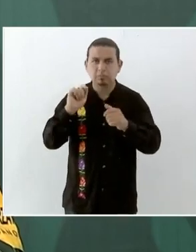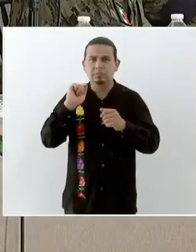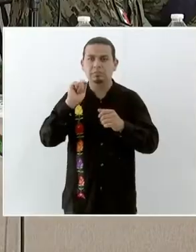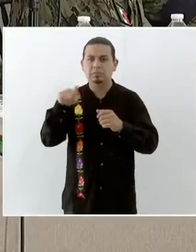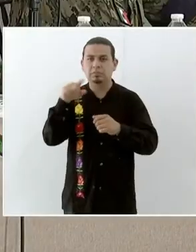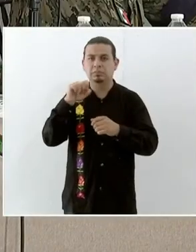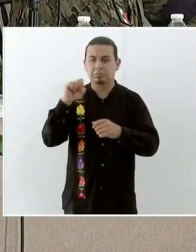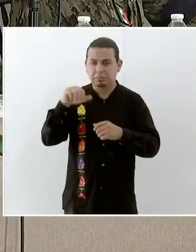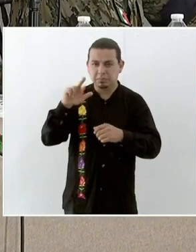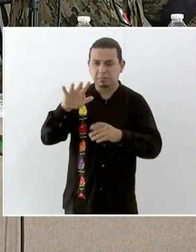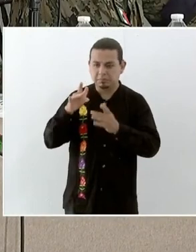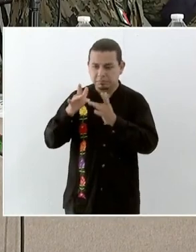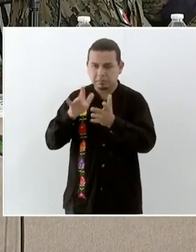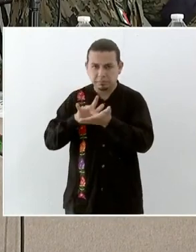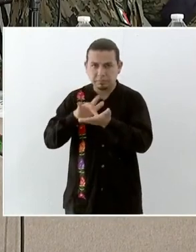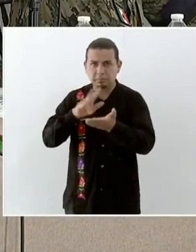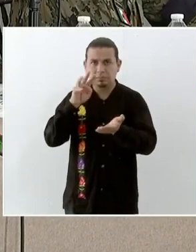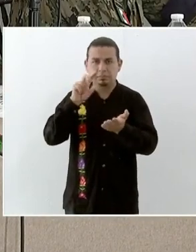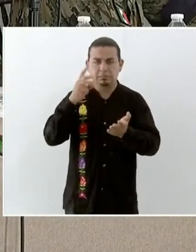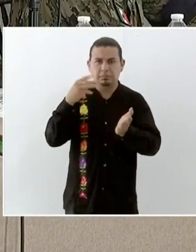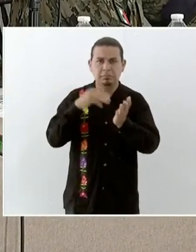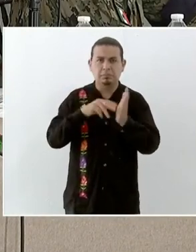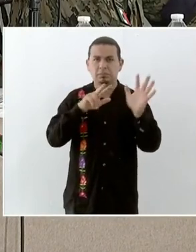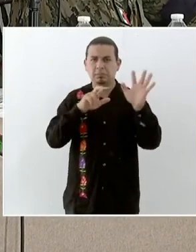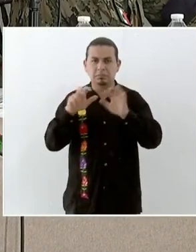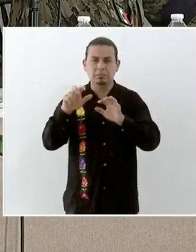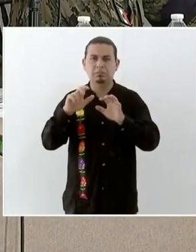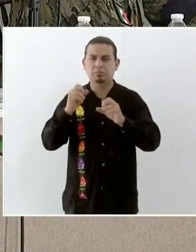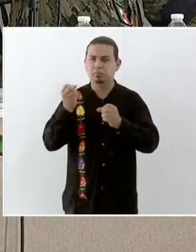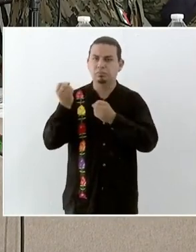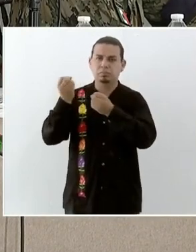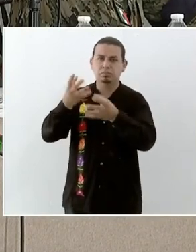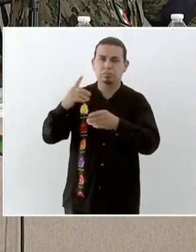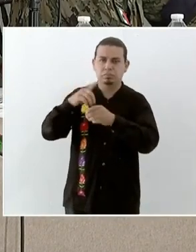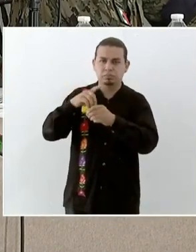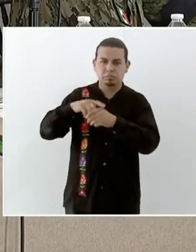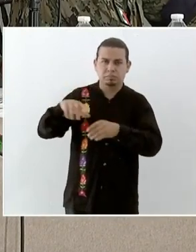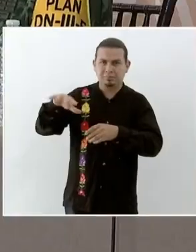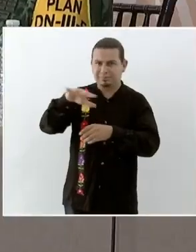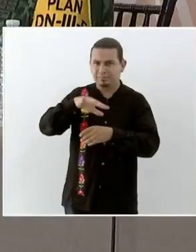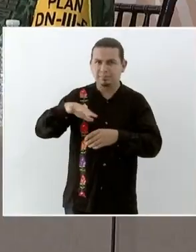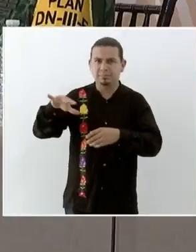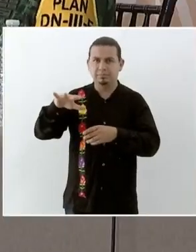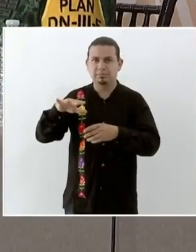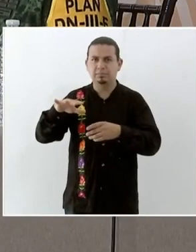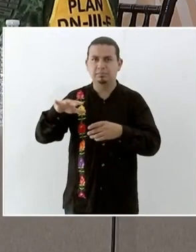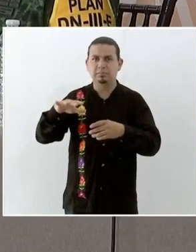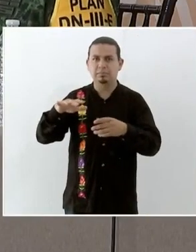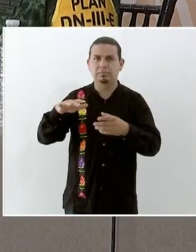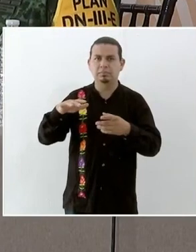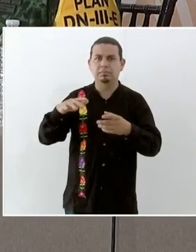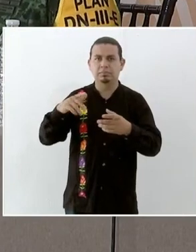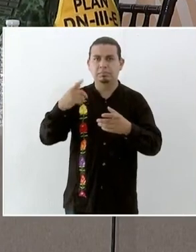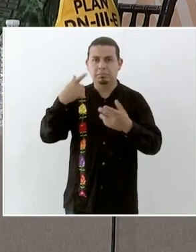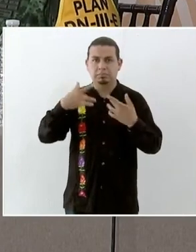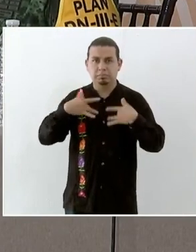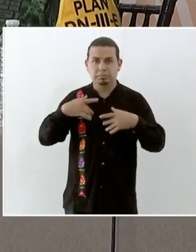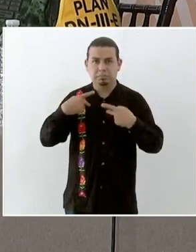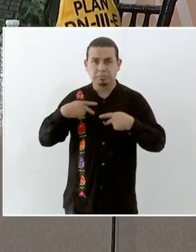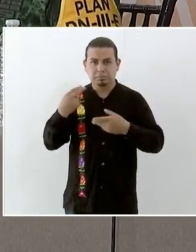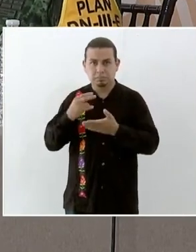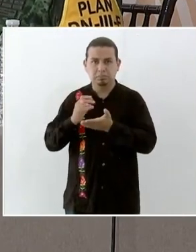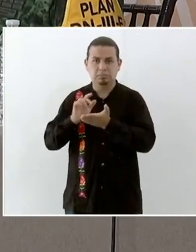la Secretaría de Marina, 33 mil 800 litros fueron donados por Pemex, también para ser utilizados en la maquinaria que está